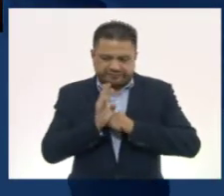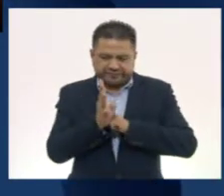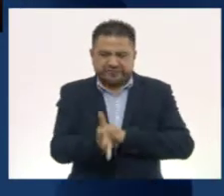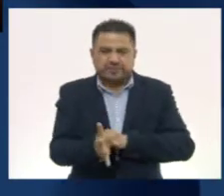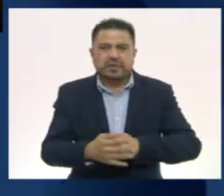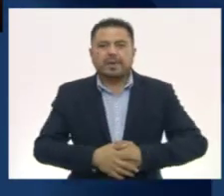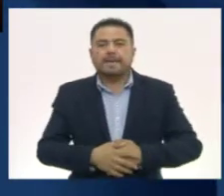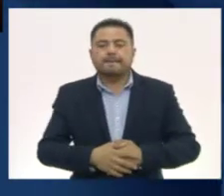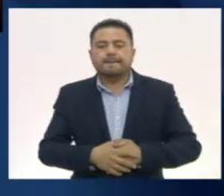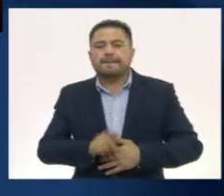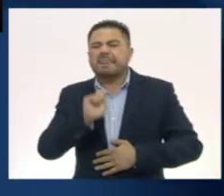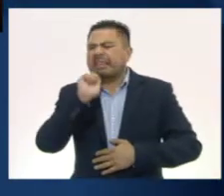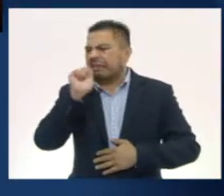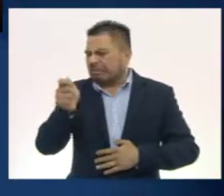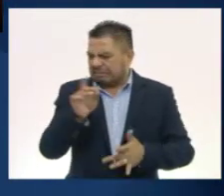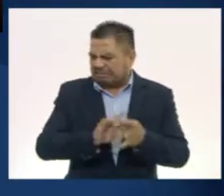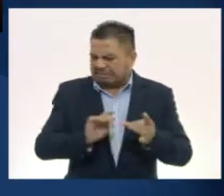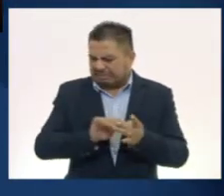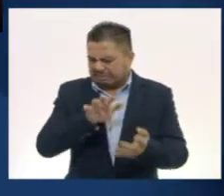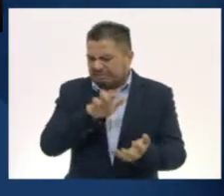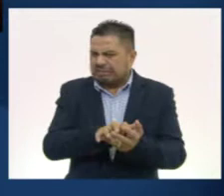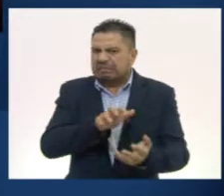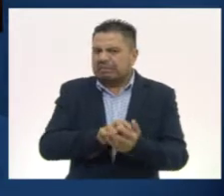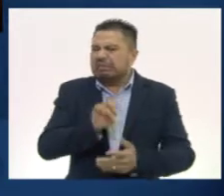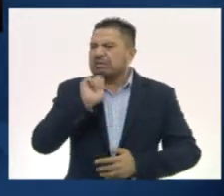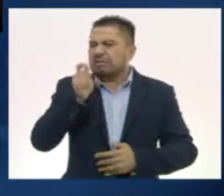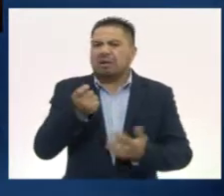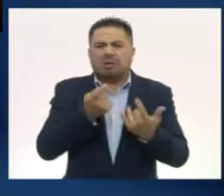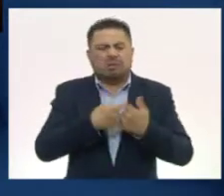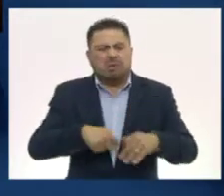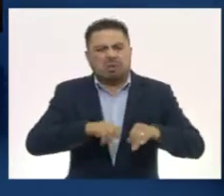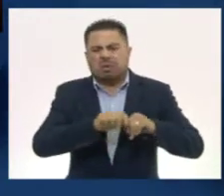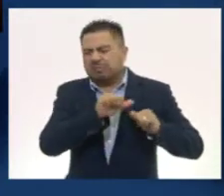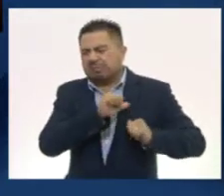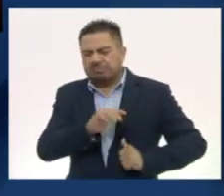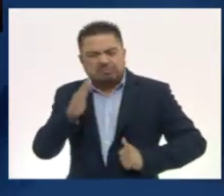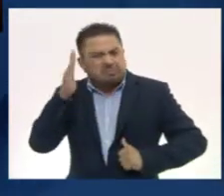¿Y quién era ese cocodrilo tan importante?